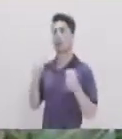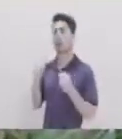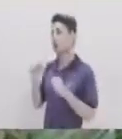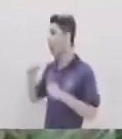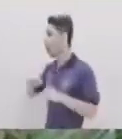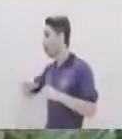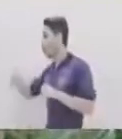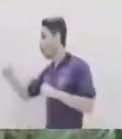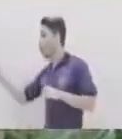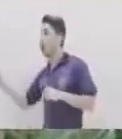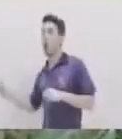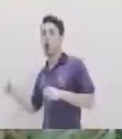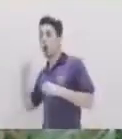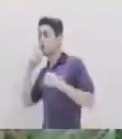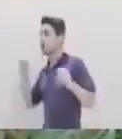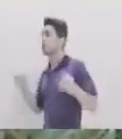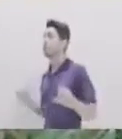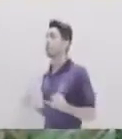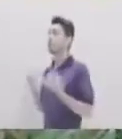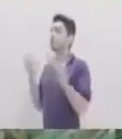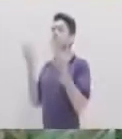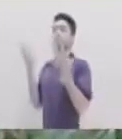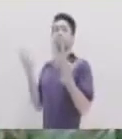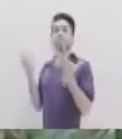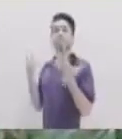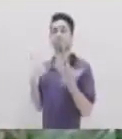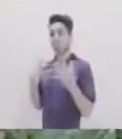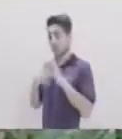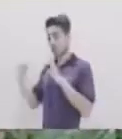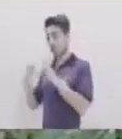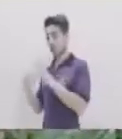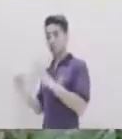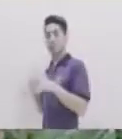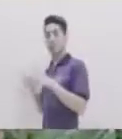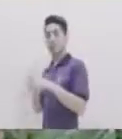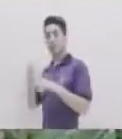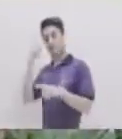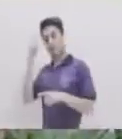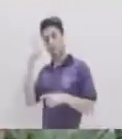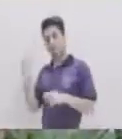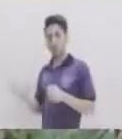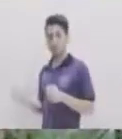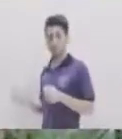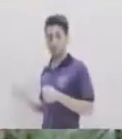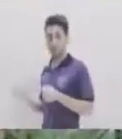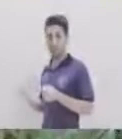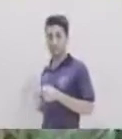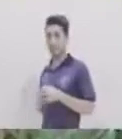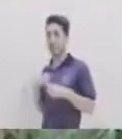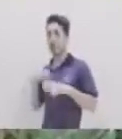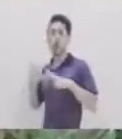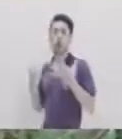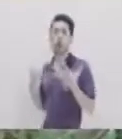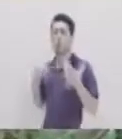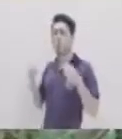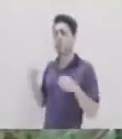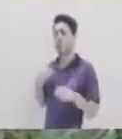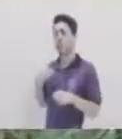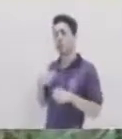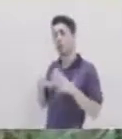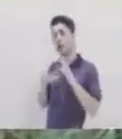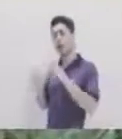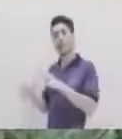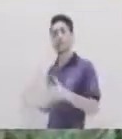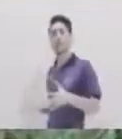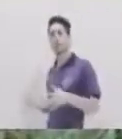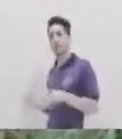a hacer Que otros Se inspiren A hacer lo que nosotros Estamos haciendo Pero cómo podemos Querer ser Como un